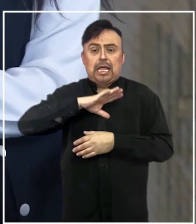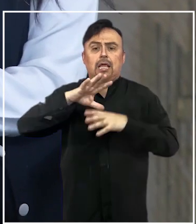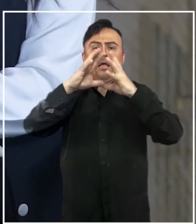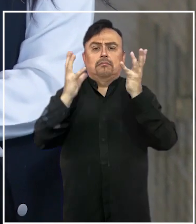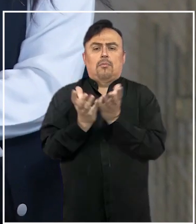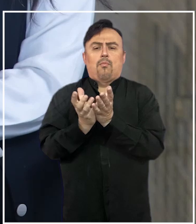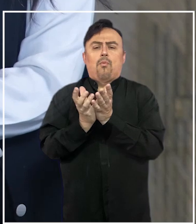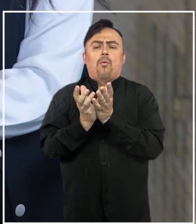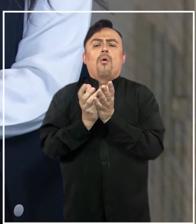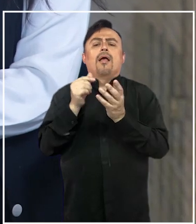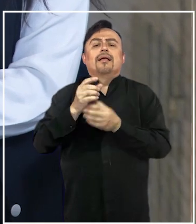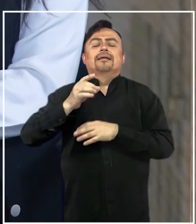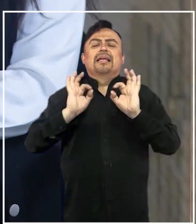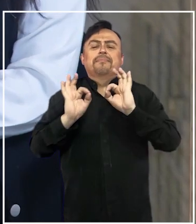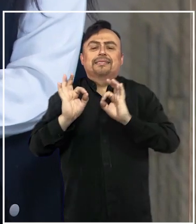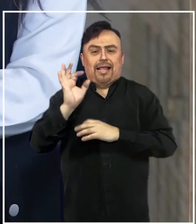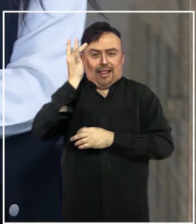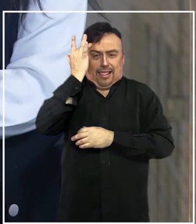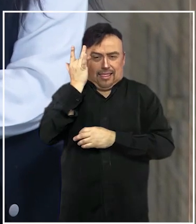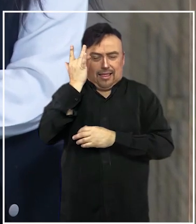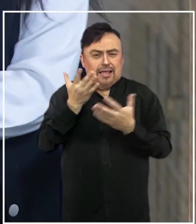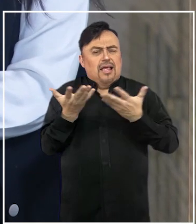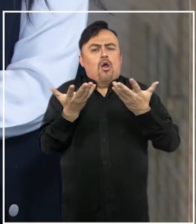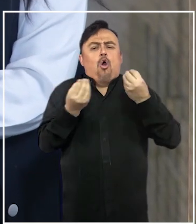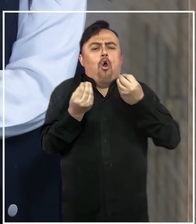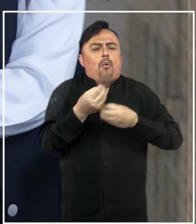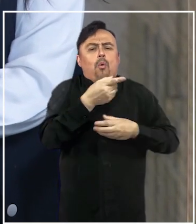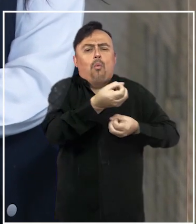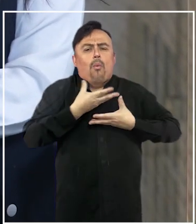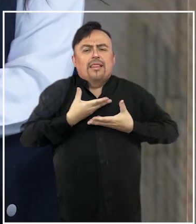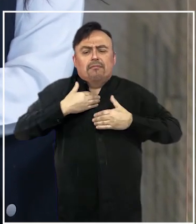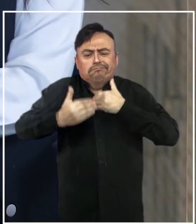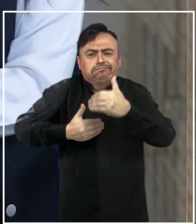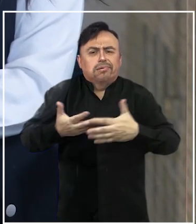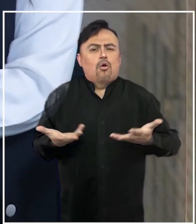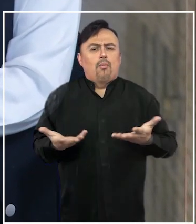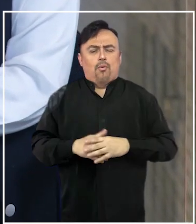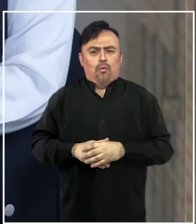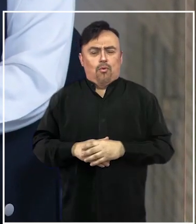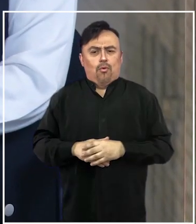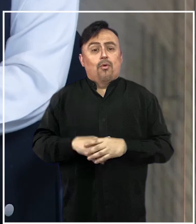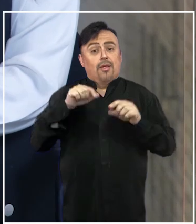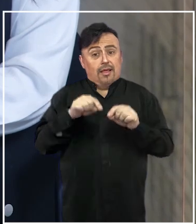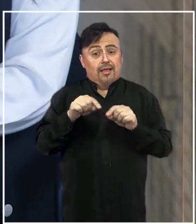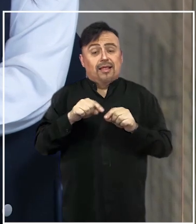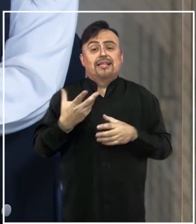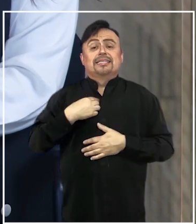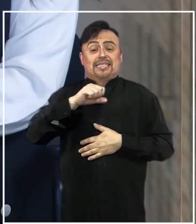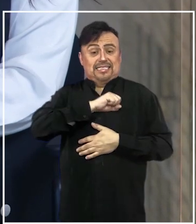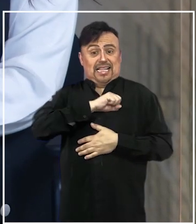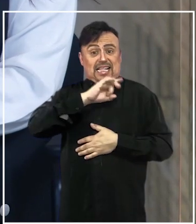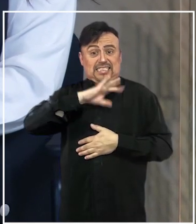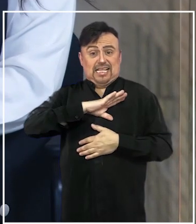Olimpiadas Especiales. ¿Cómo fue el proceso de postulación, si nos puede comentar, en que finalmente Santiago de Chile